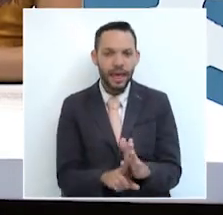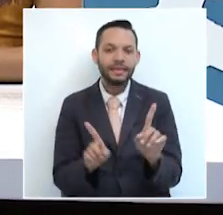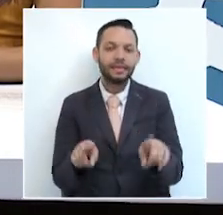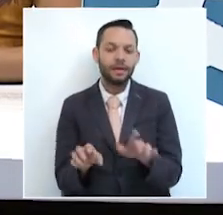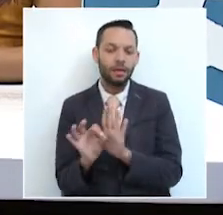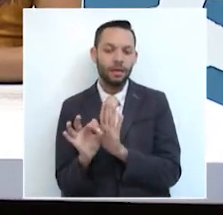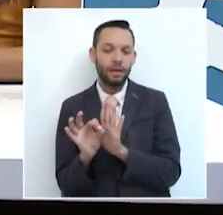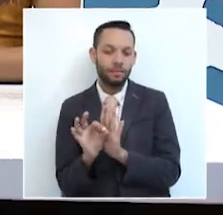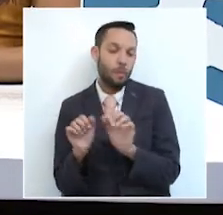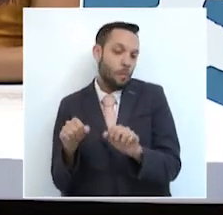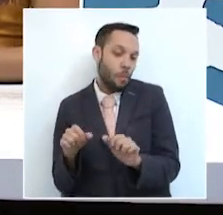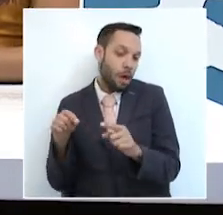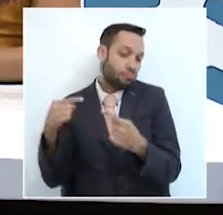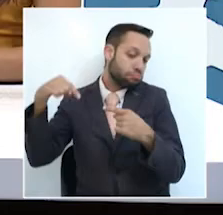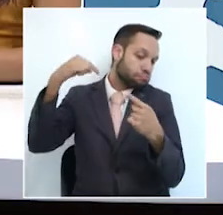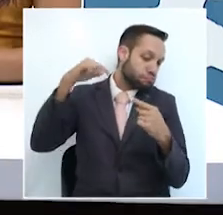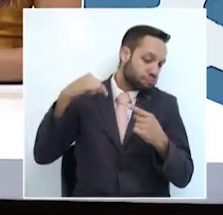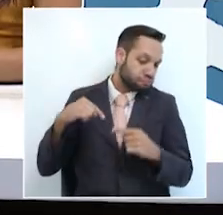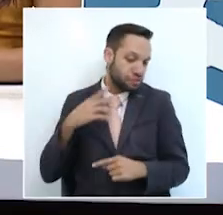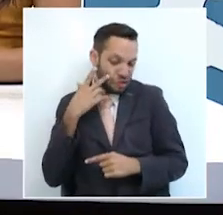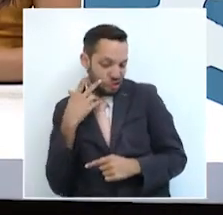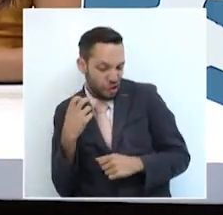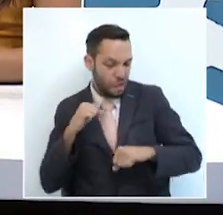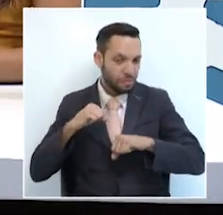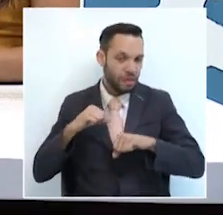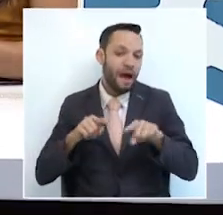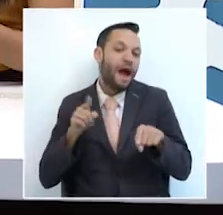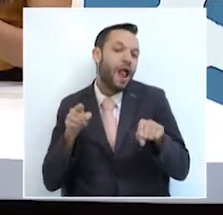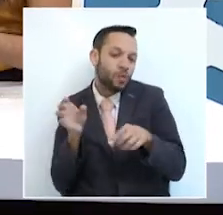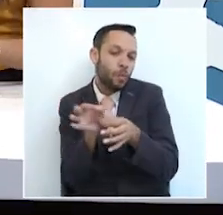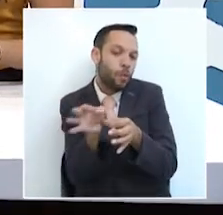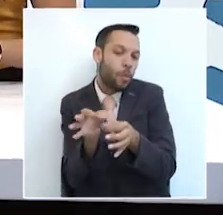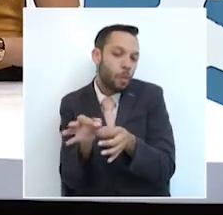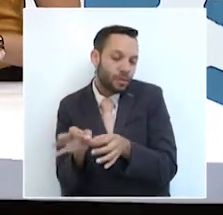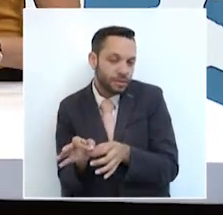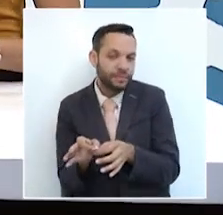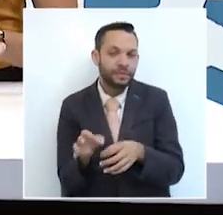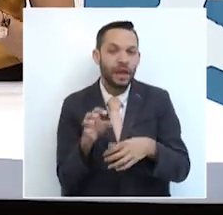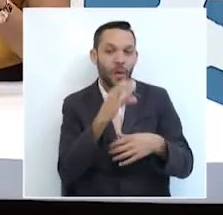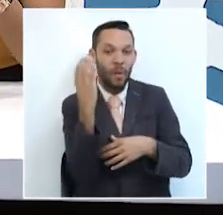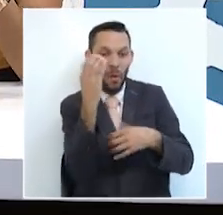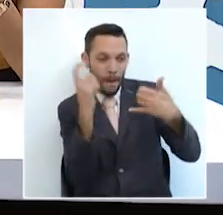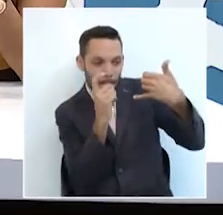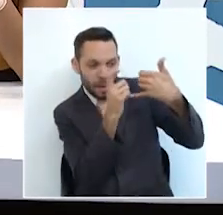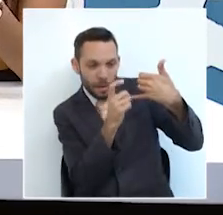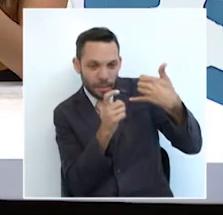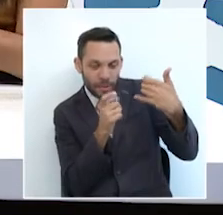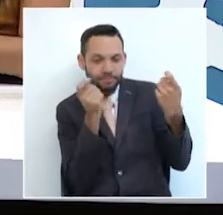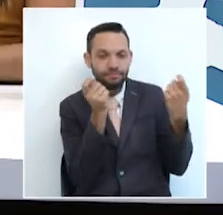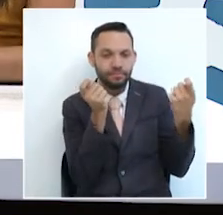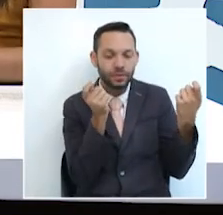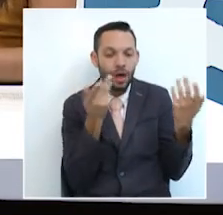recreativos. Recordemos que también en otros departamentos y en otras ciudades del país se han tomado medidas frente a esta prohibición de